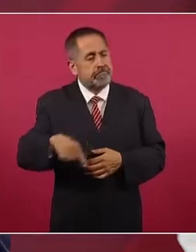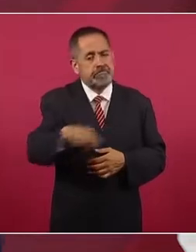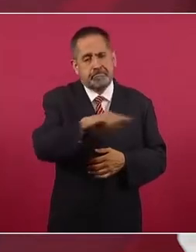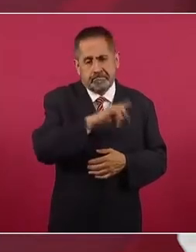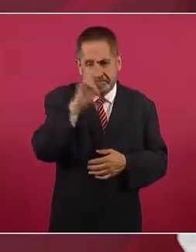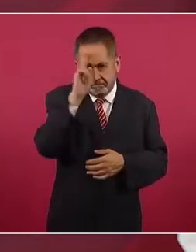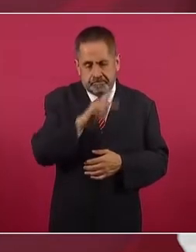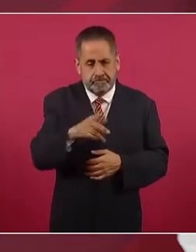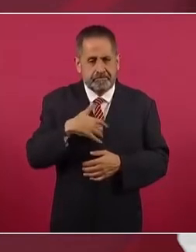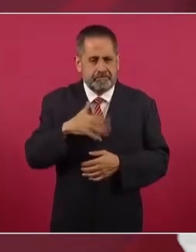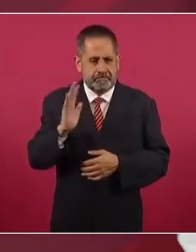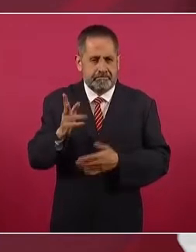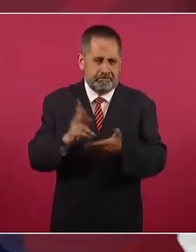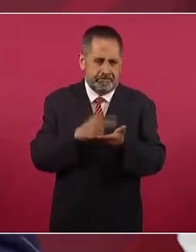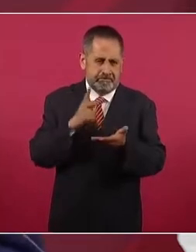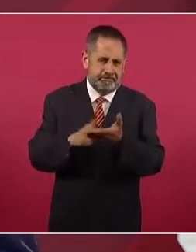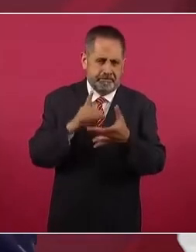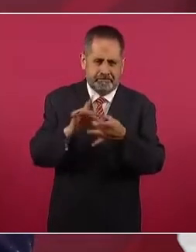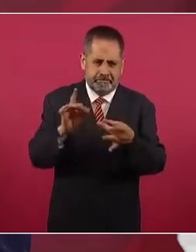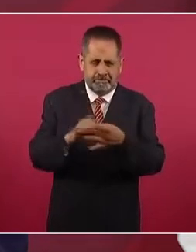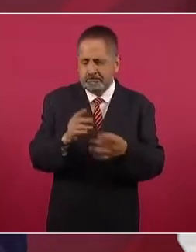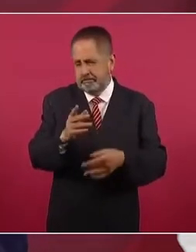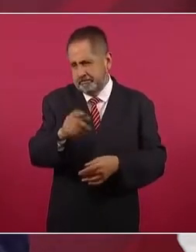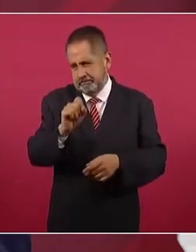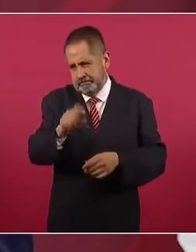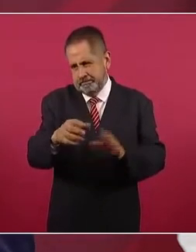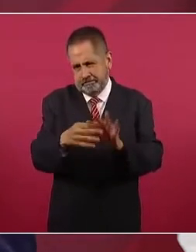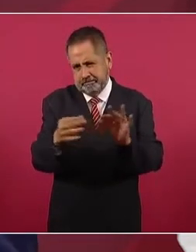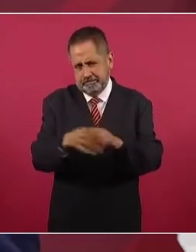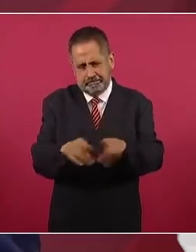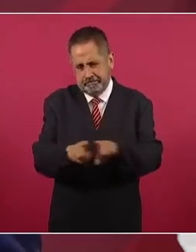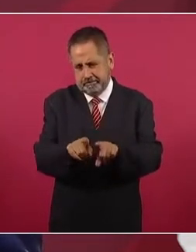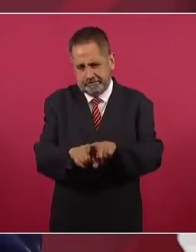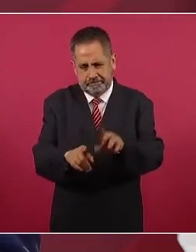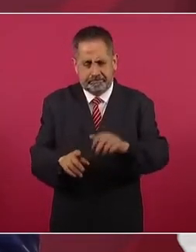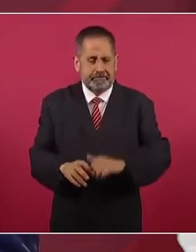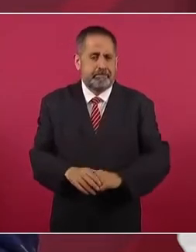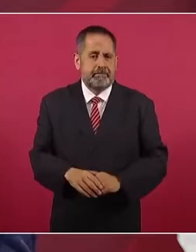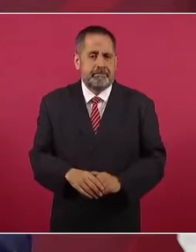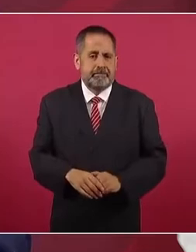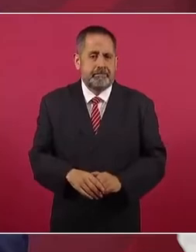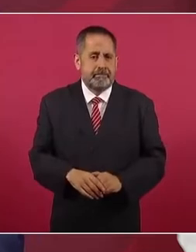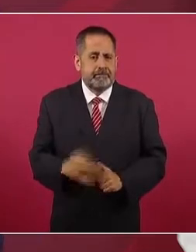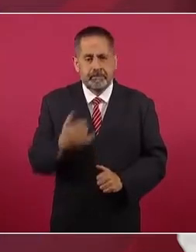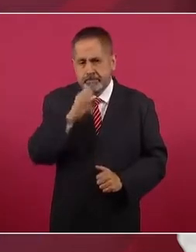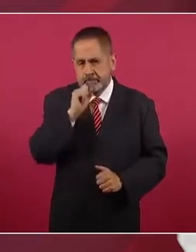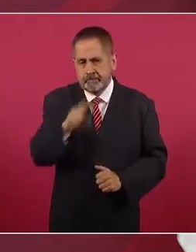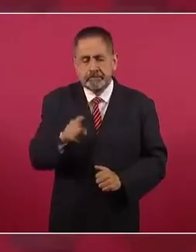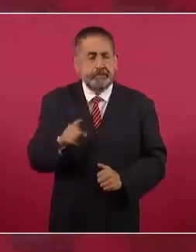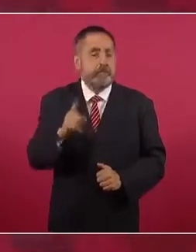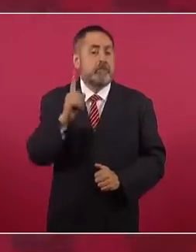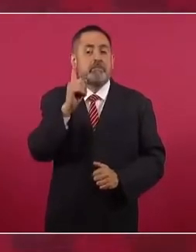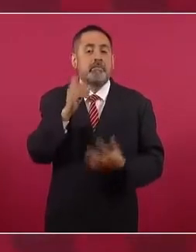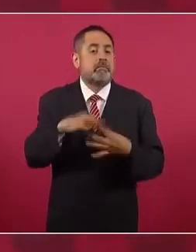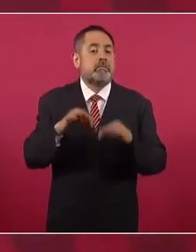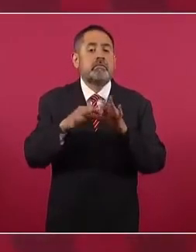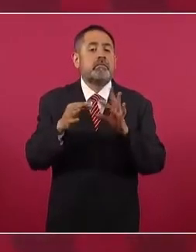hemos hablado bastante de eso. Y en especial